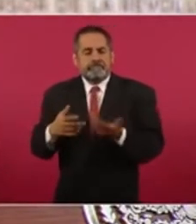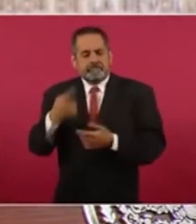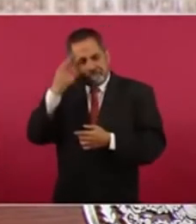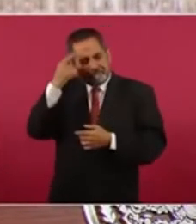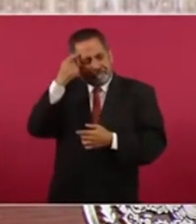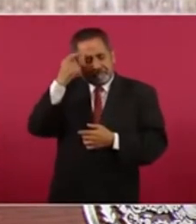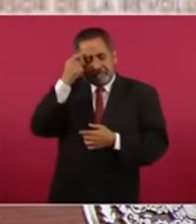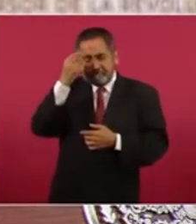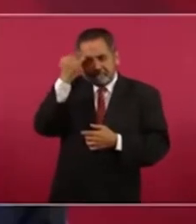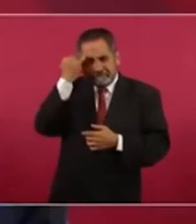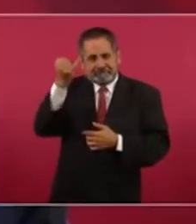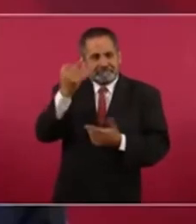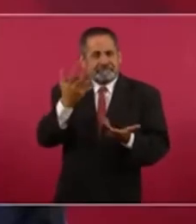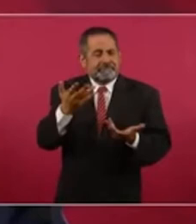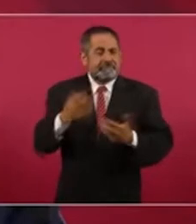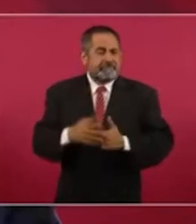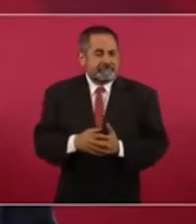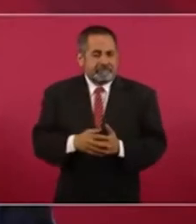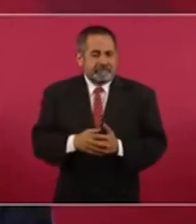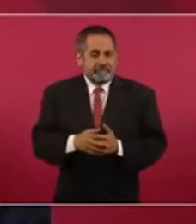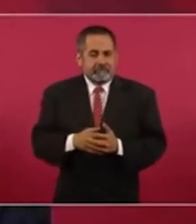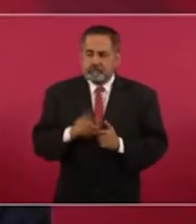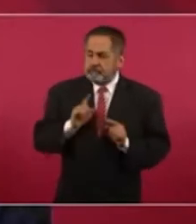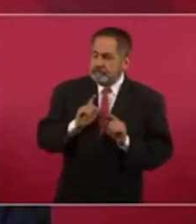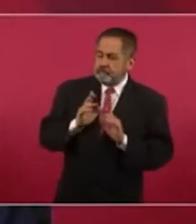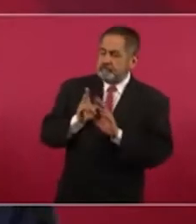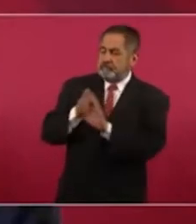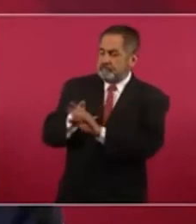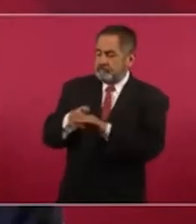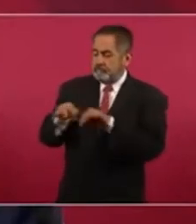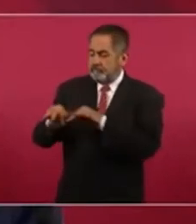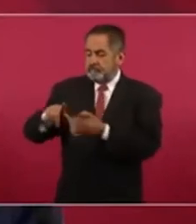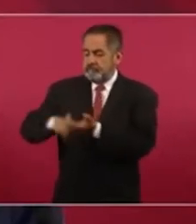meten al servicio público